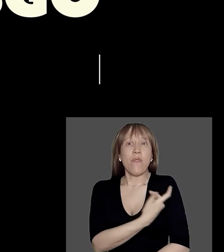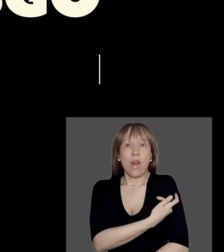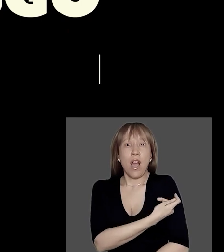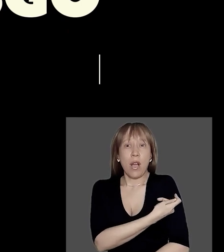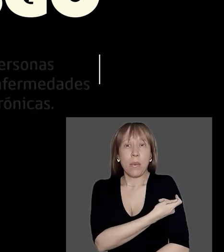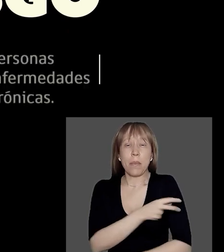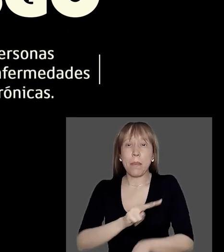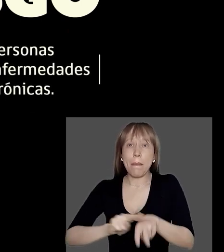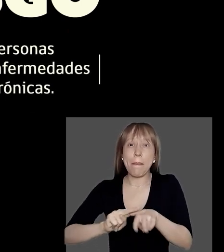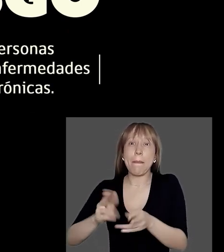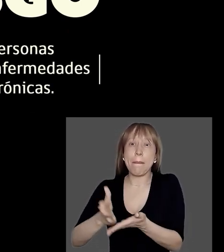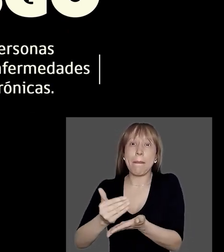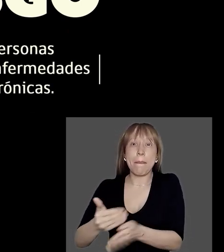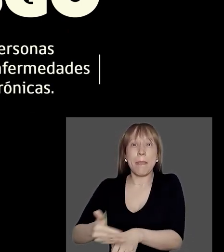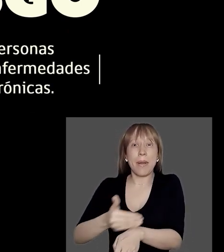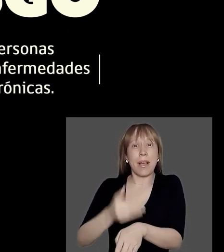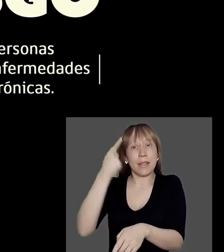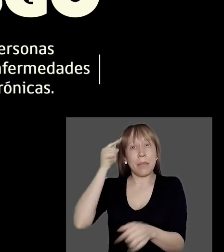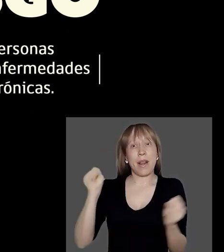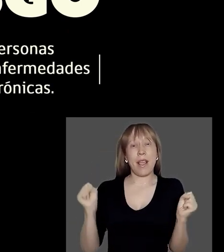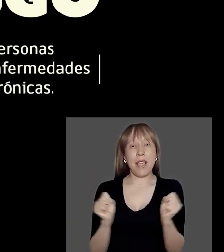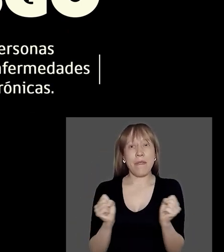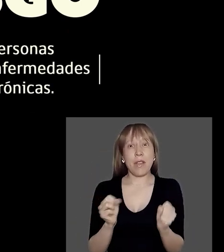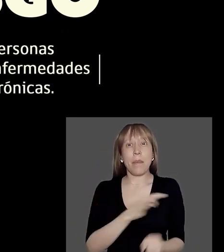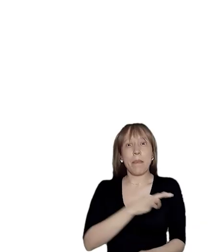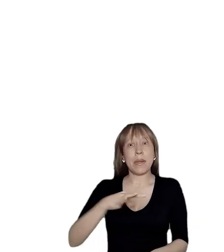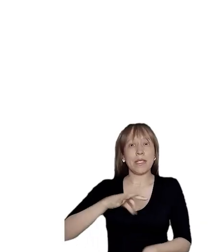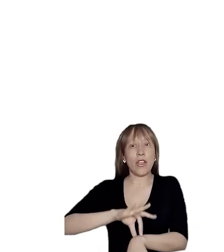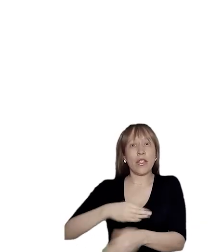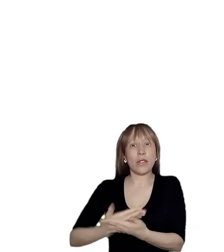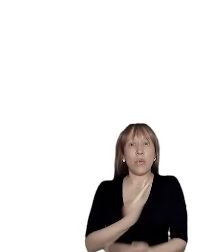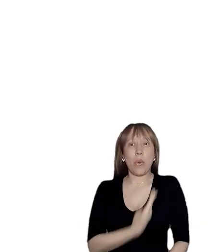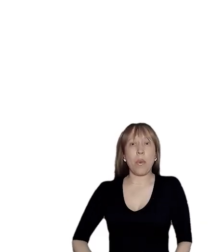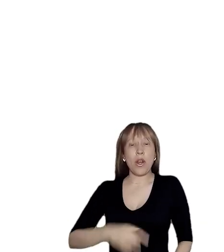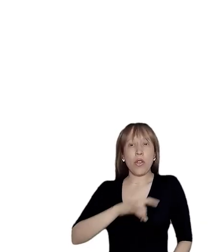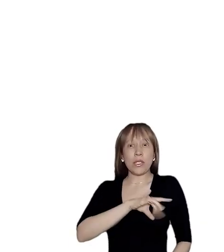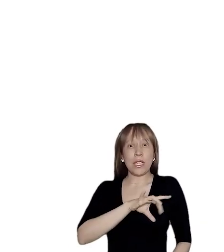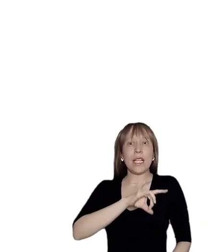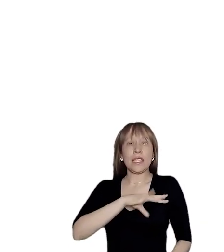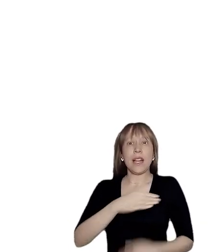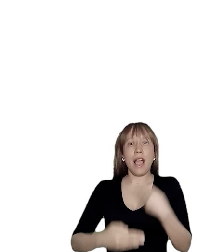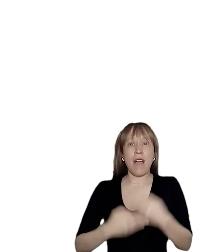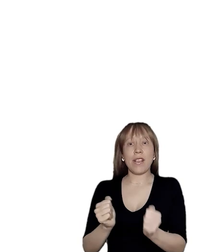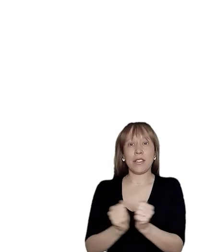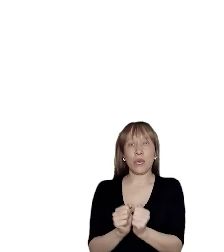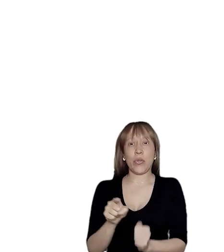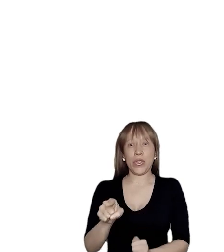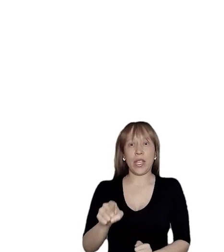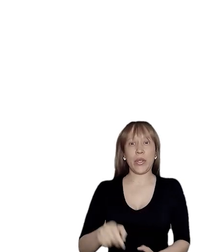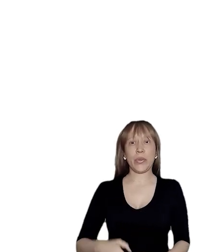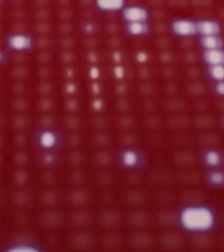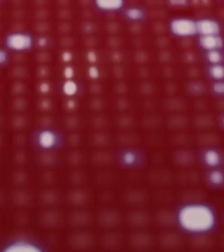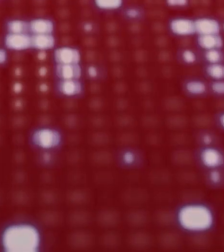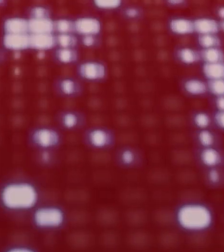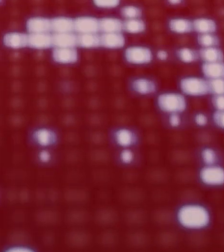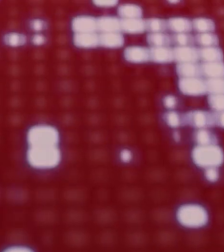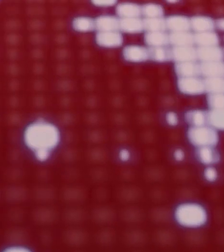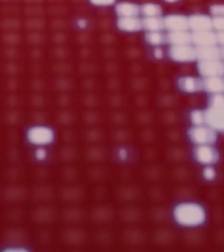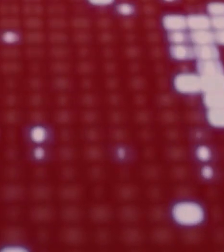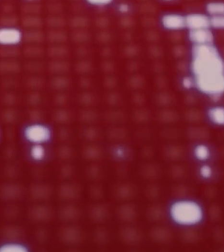vacúnate, preparémonos para el invierno. Ministerio de Salud, Gobierno de Chile, Chile avanza contigo.